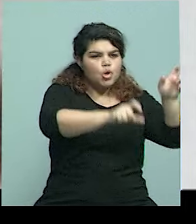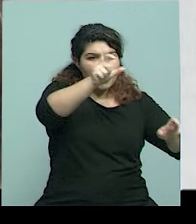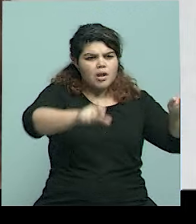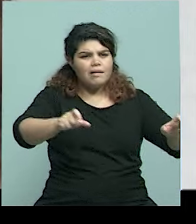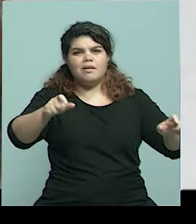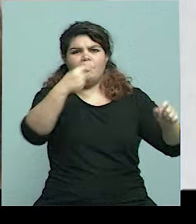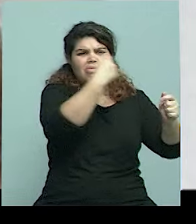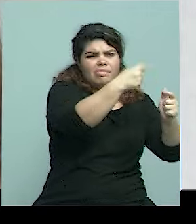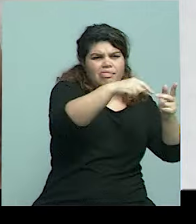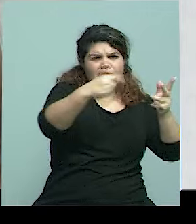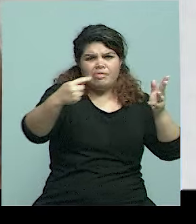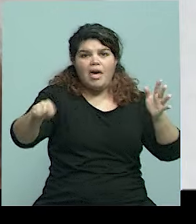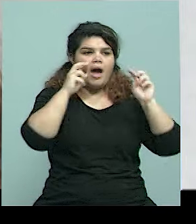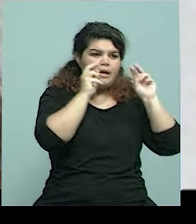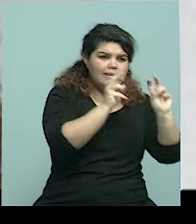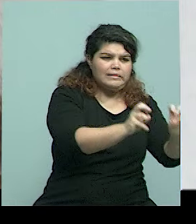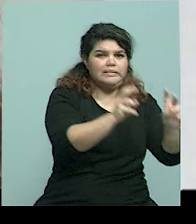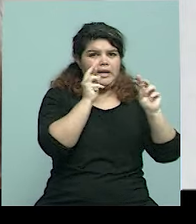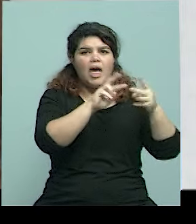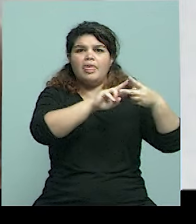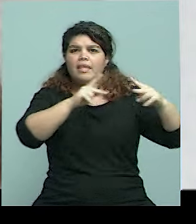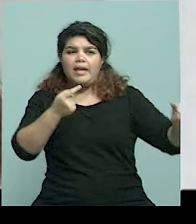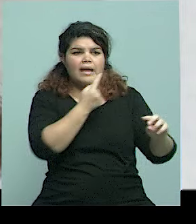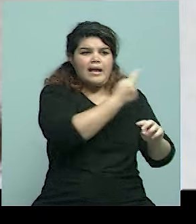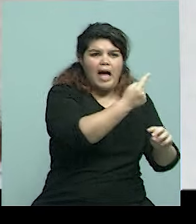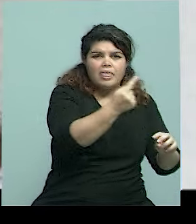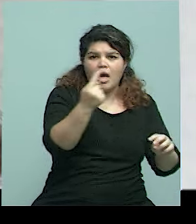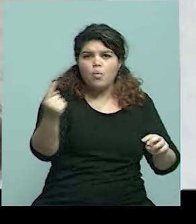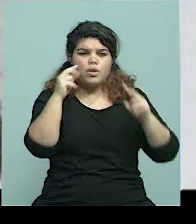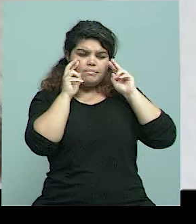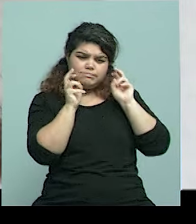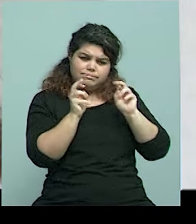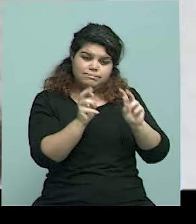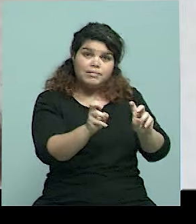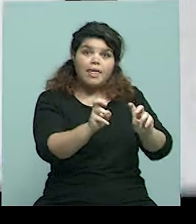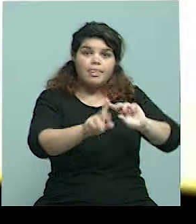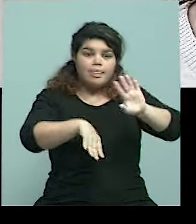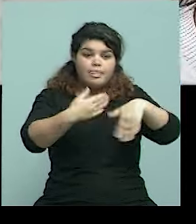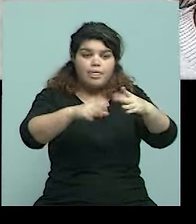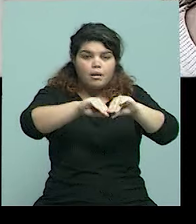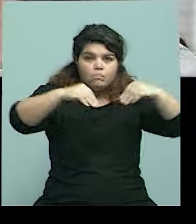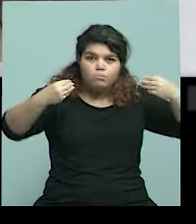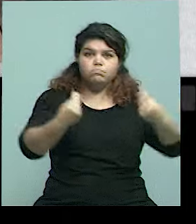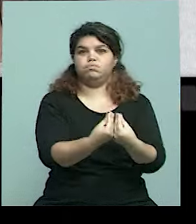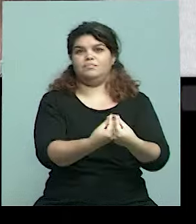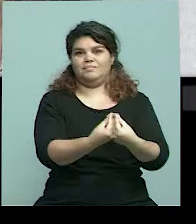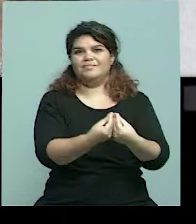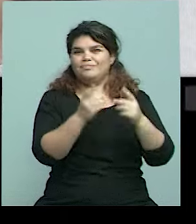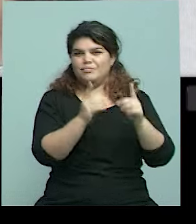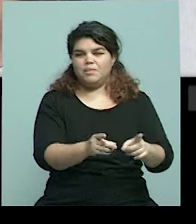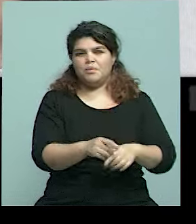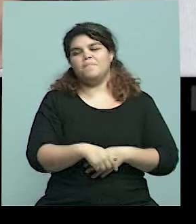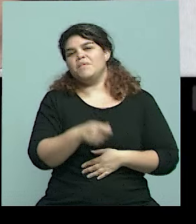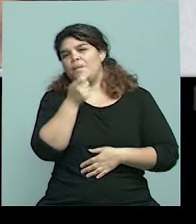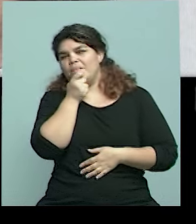al resultado concluyente. También el caso del análisis de